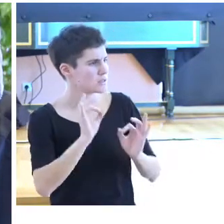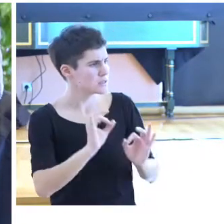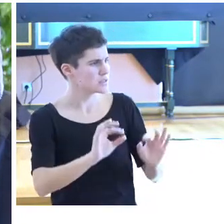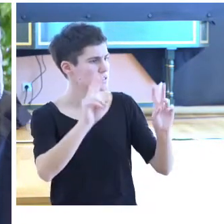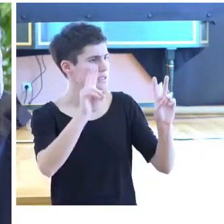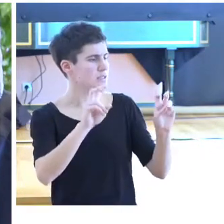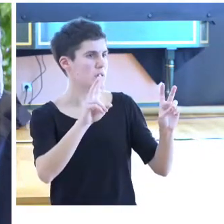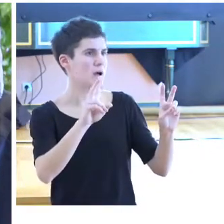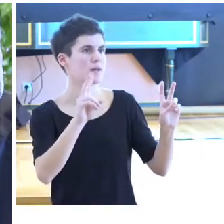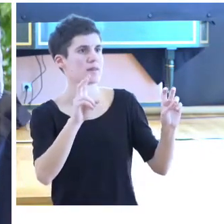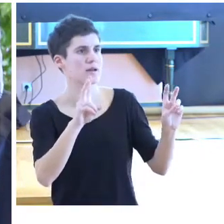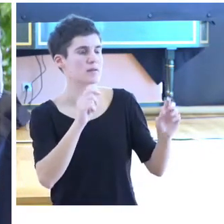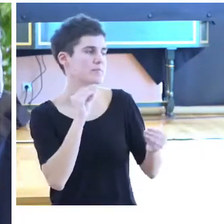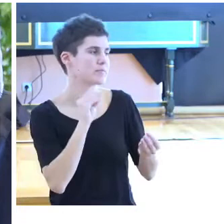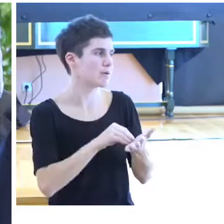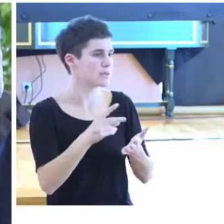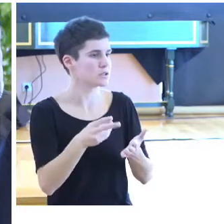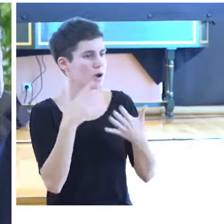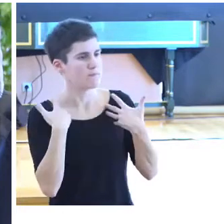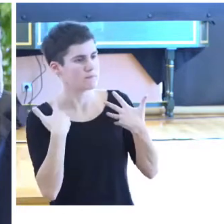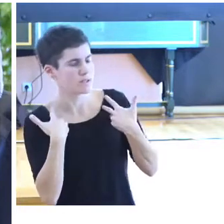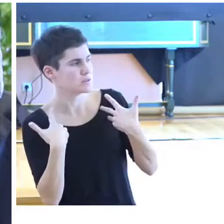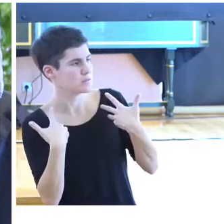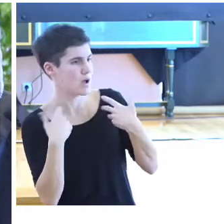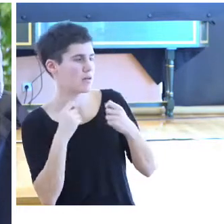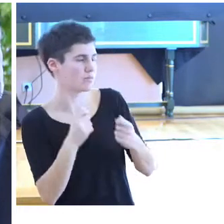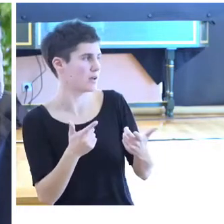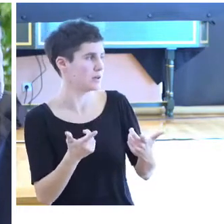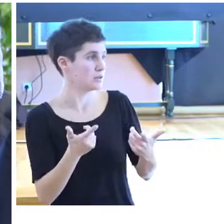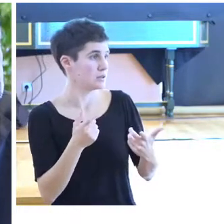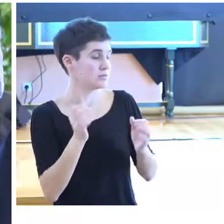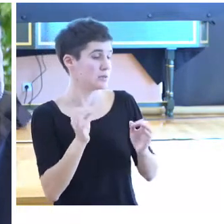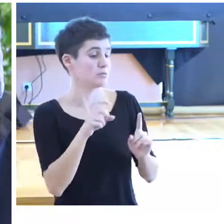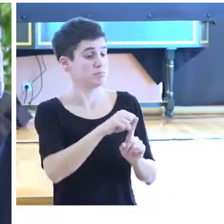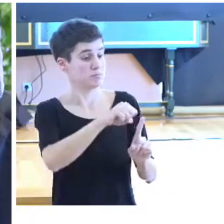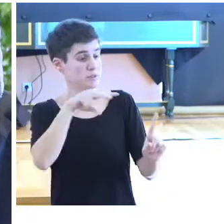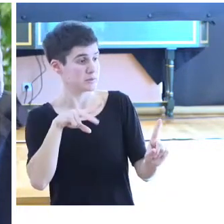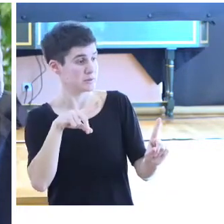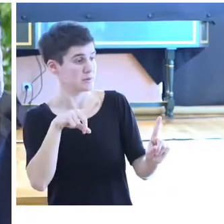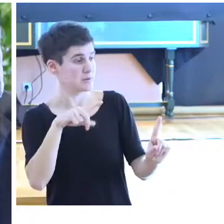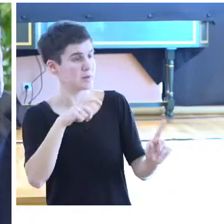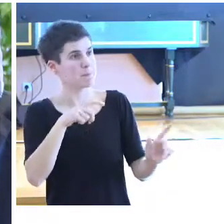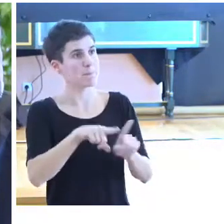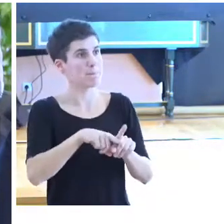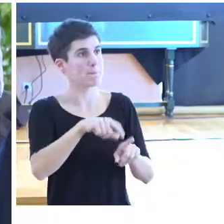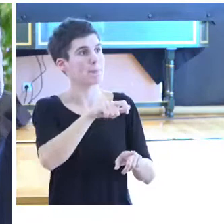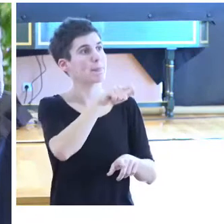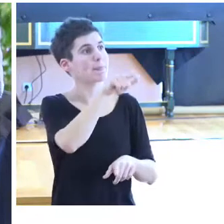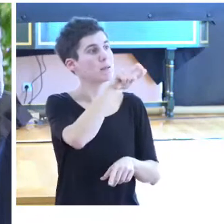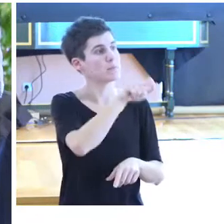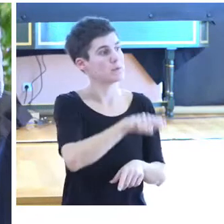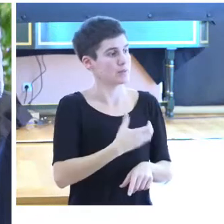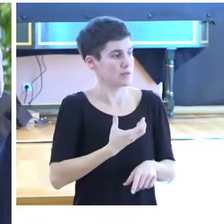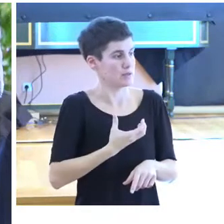victimización. Pero la perspectiva de qué ocurre con las personas, con los policías locales que adquieren